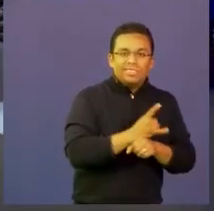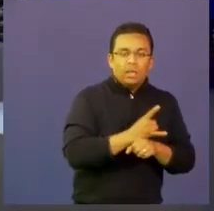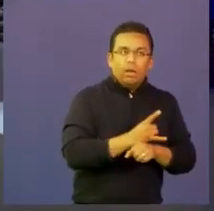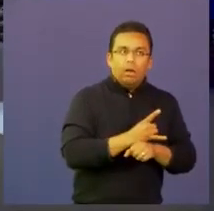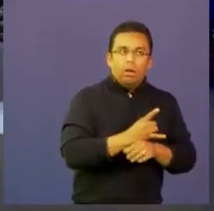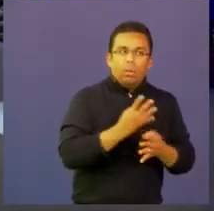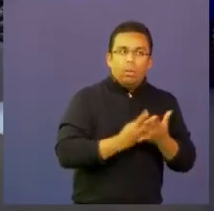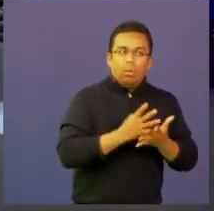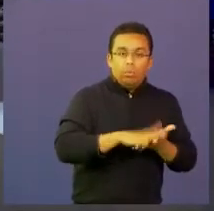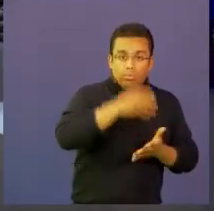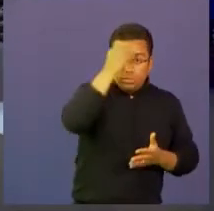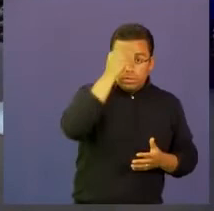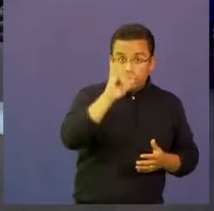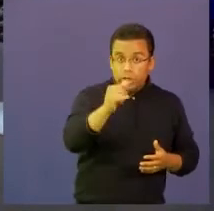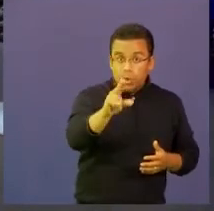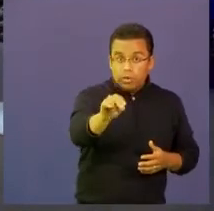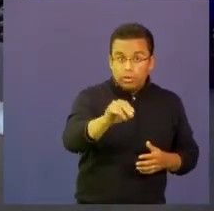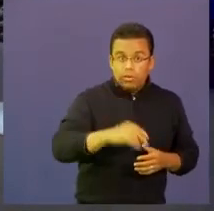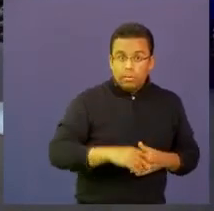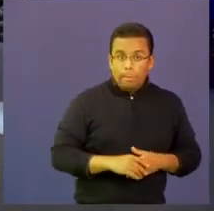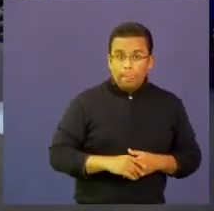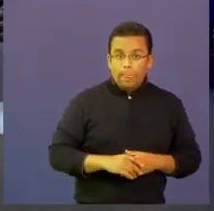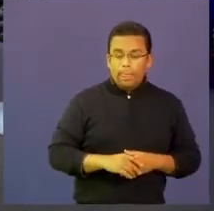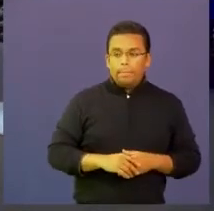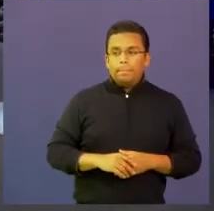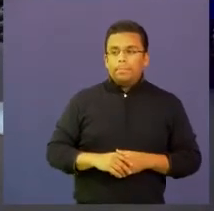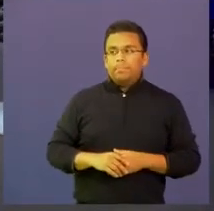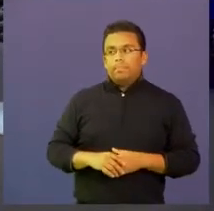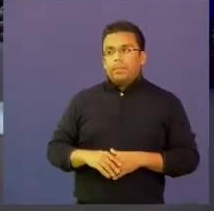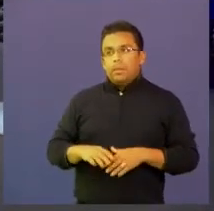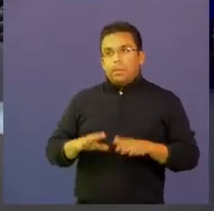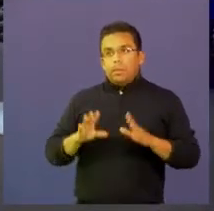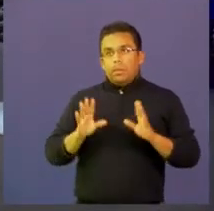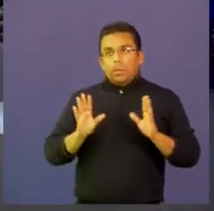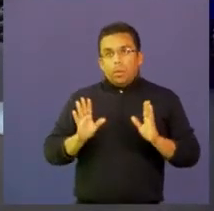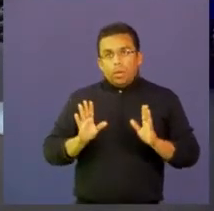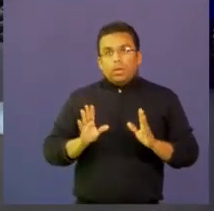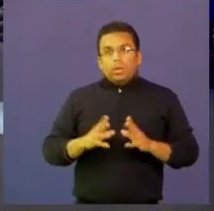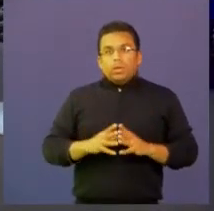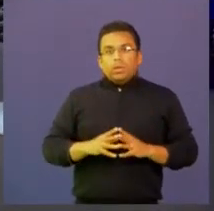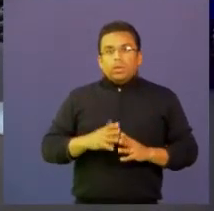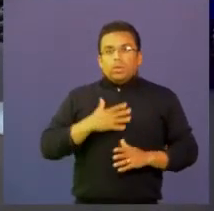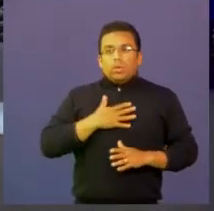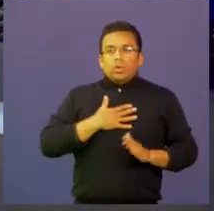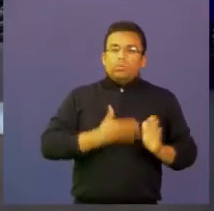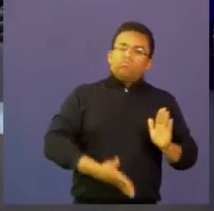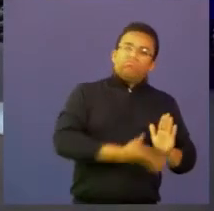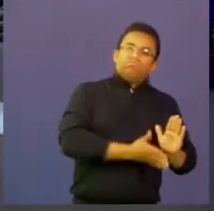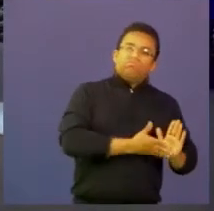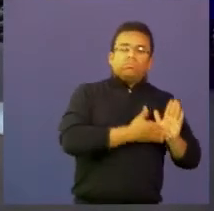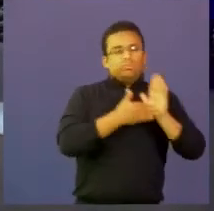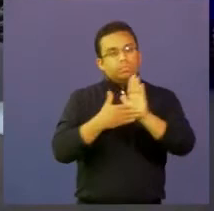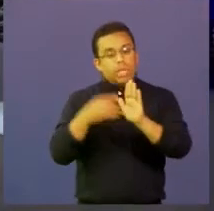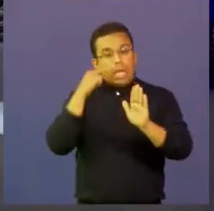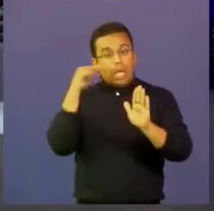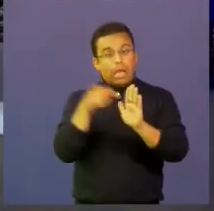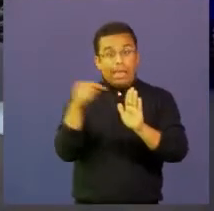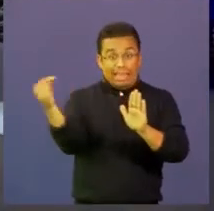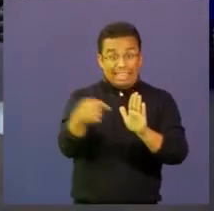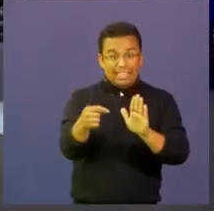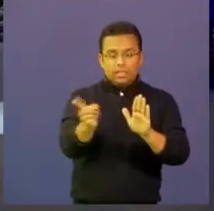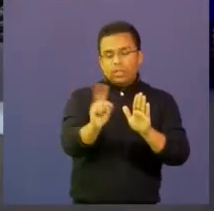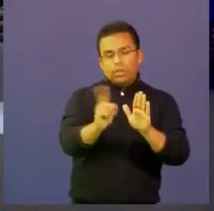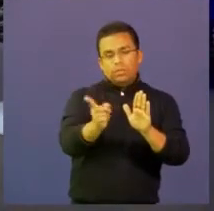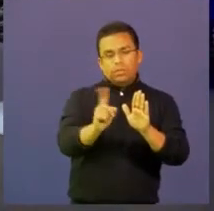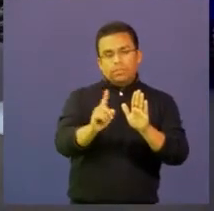yo creo que los soportes no son el fin digamos lo importante allí y lo que nosotros tenemos como filosofía de